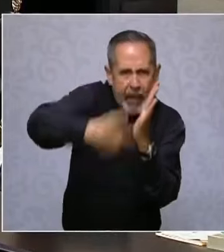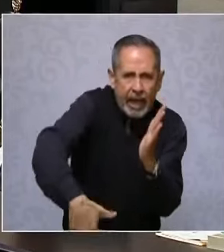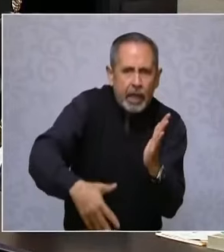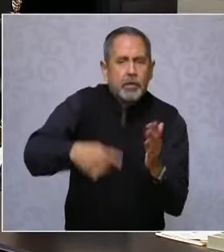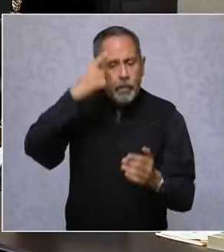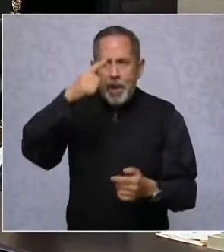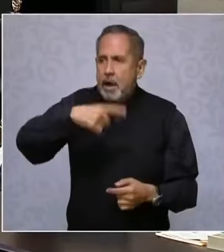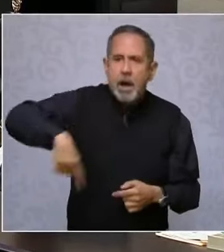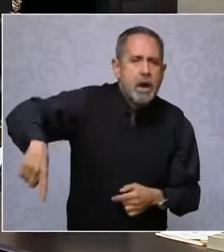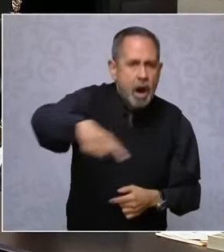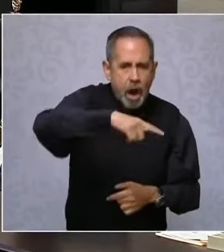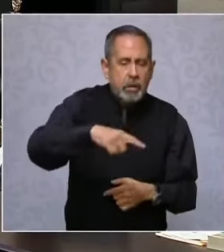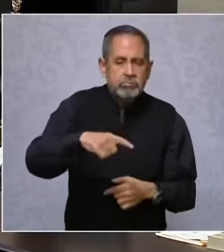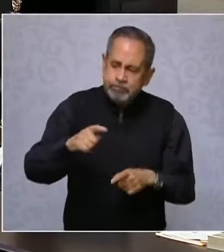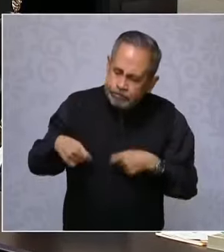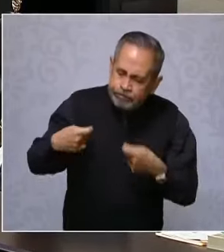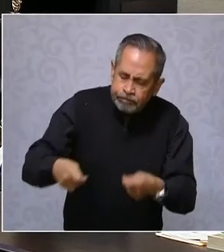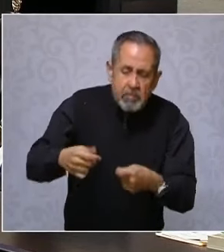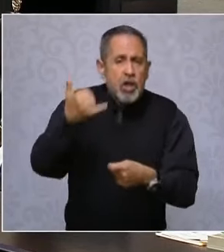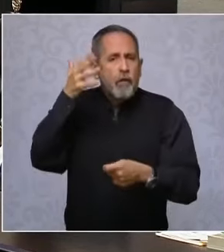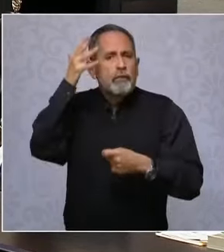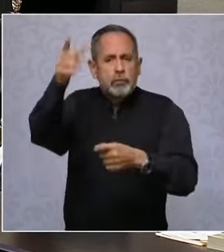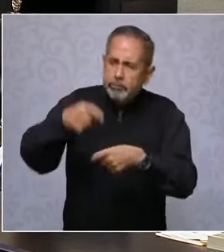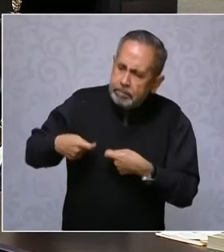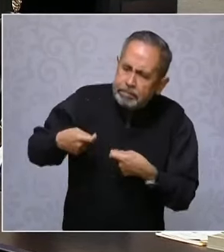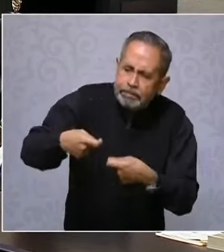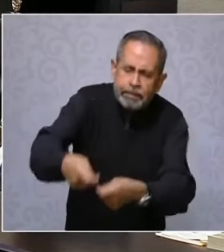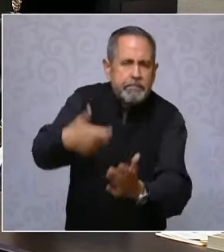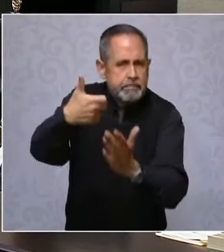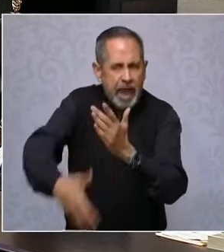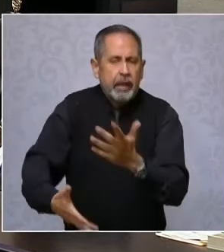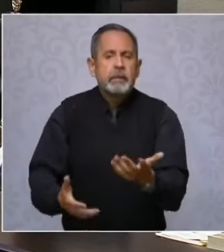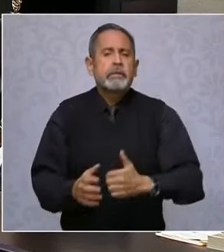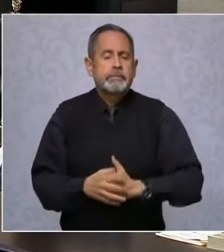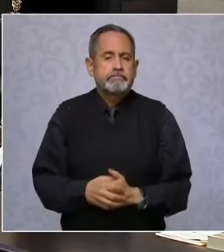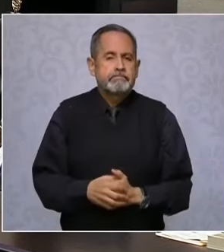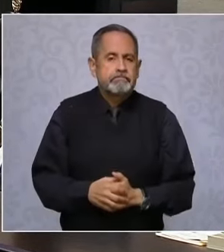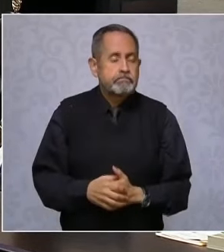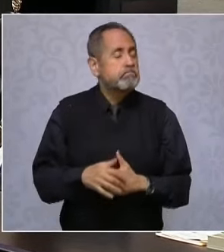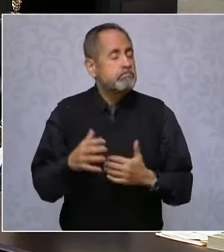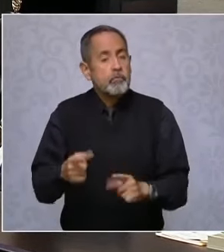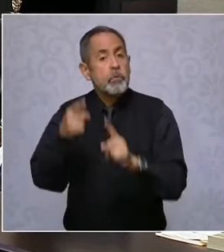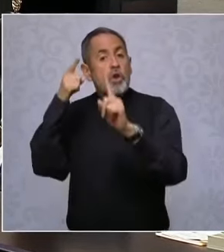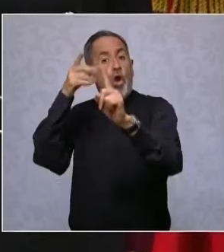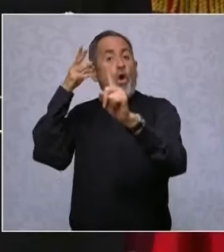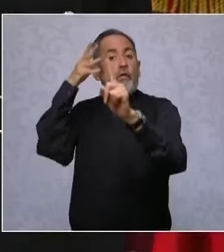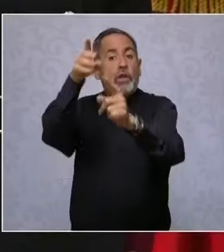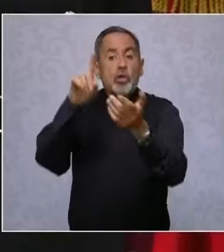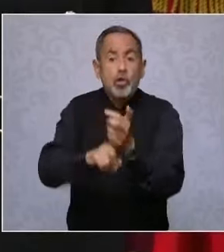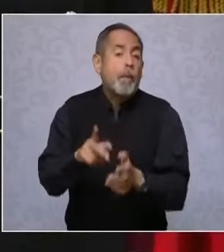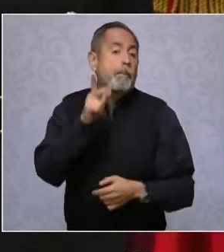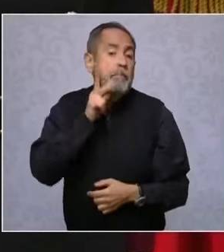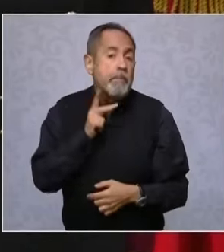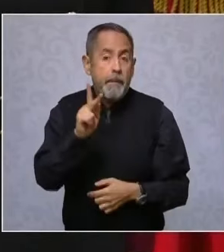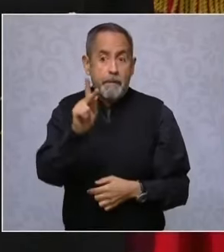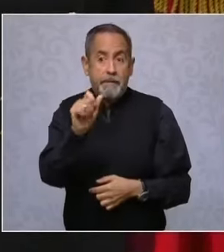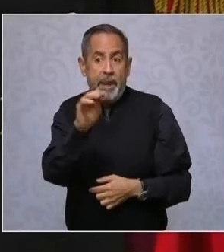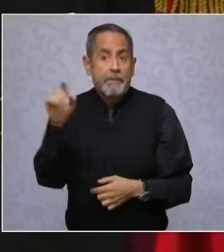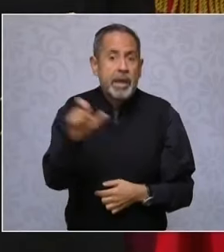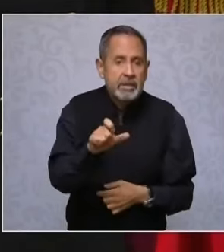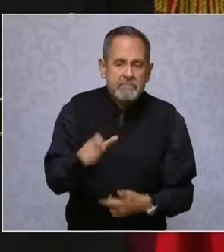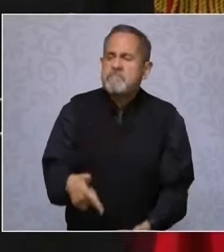actuales y las futuras generaciones. El objetivo fundamental de la producción de petróleo con Pemex